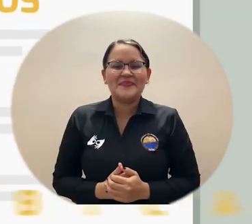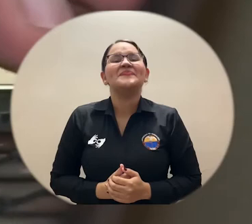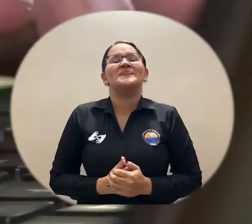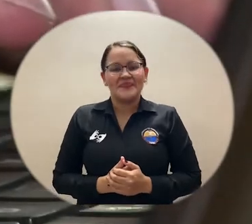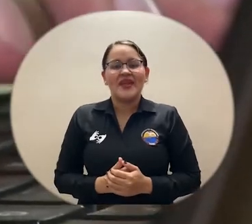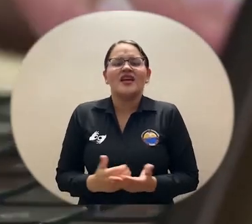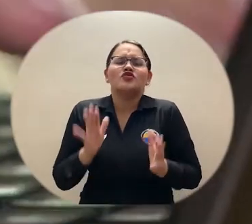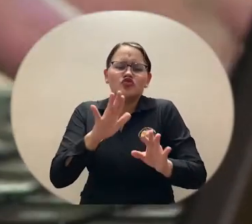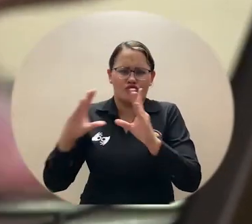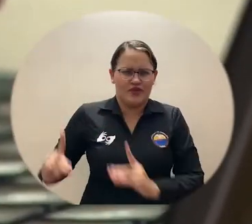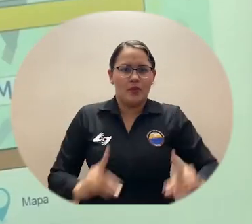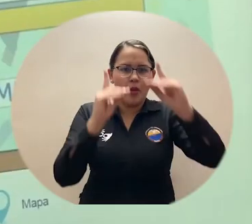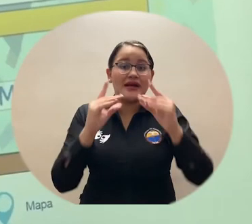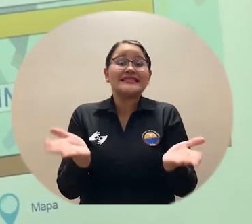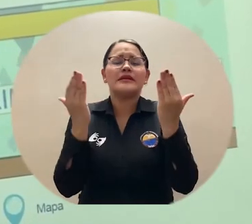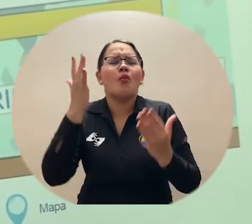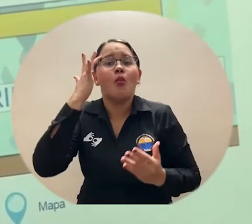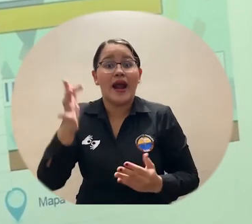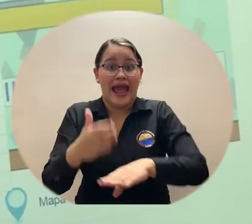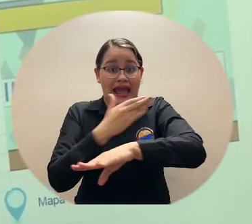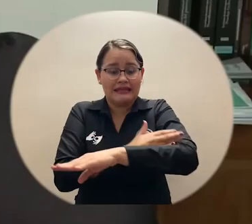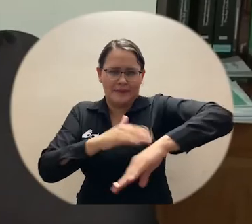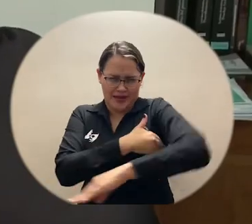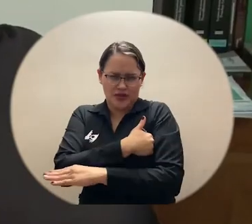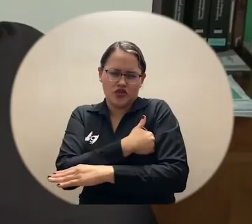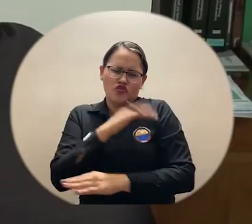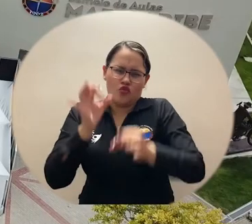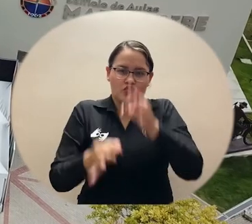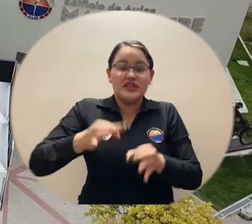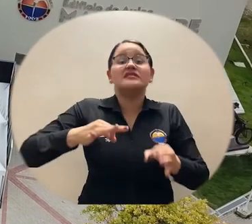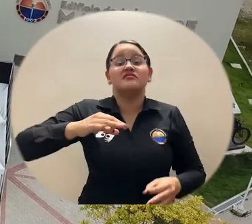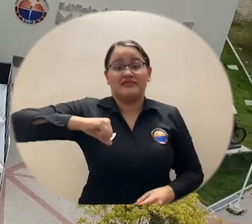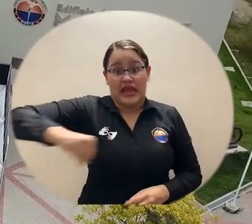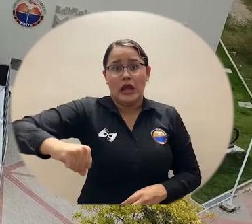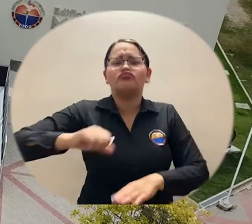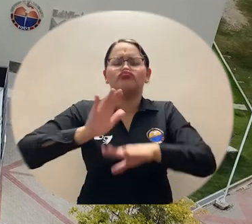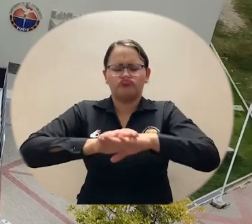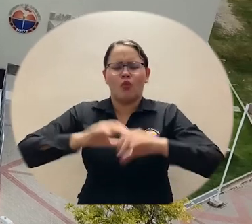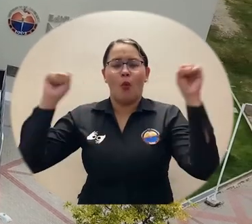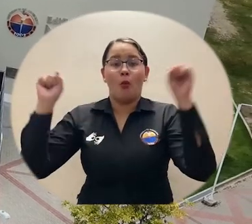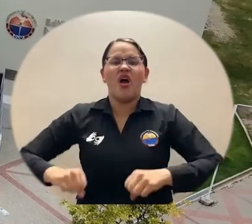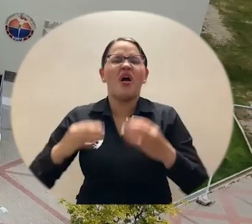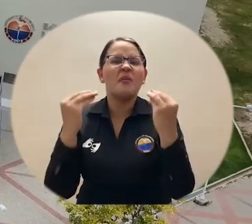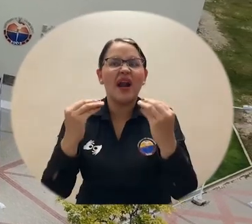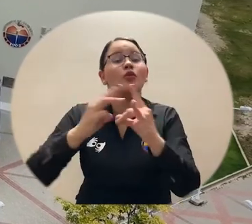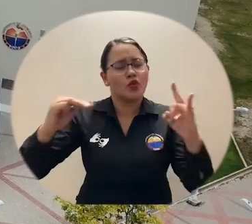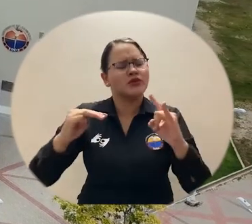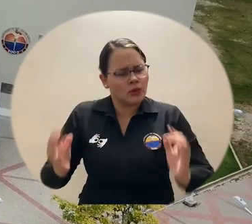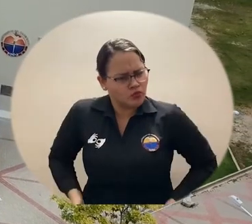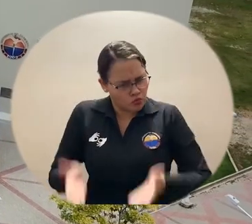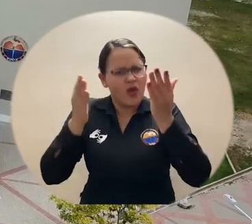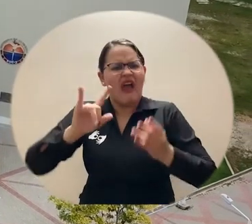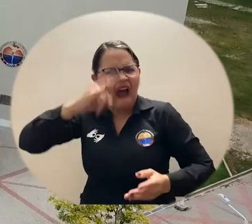luego de recibir el aval del Ministerio de Justicia y del Derecho para que la Universidad del Matalena pudiera impartir formación en conciliación